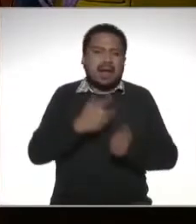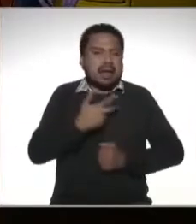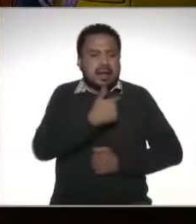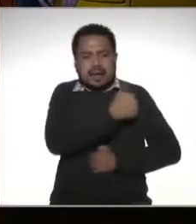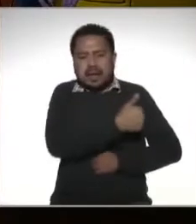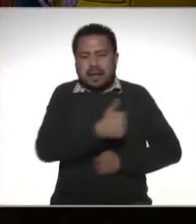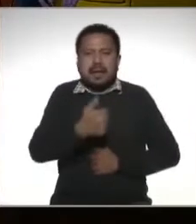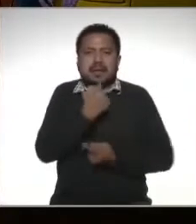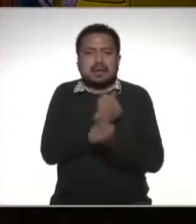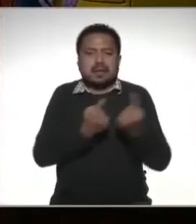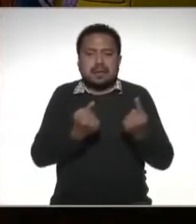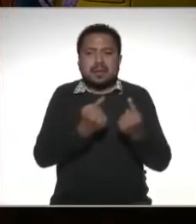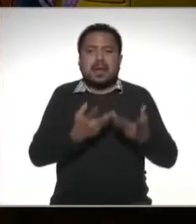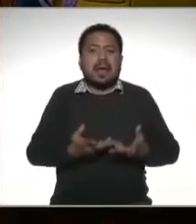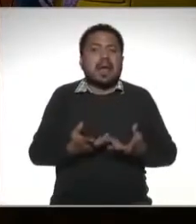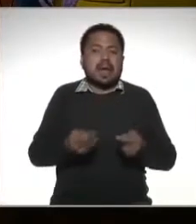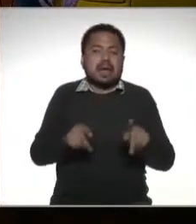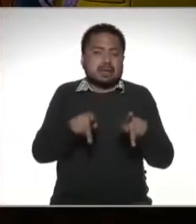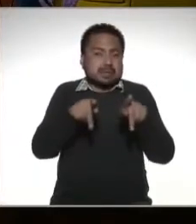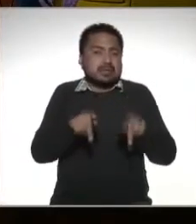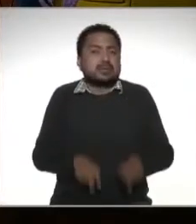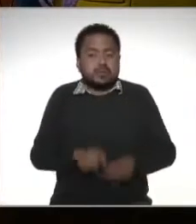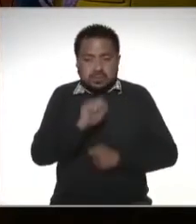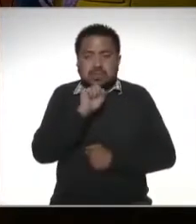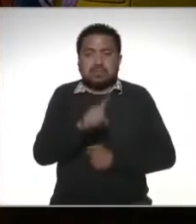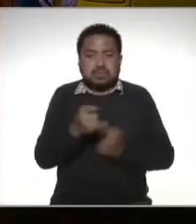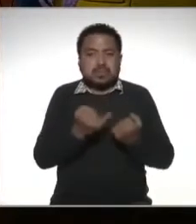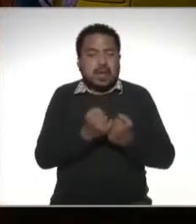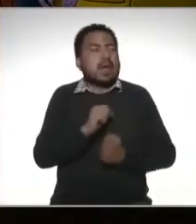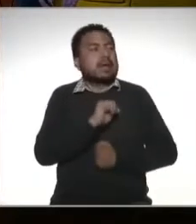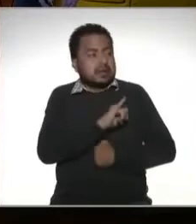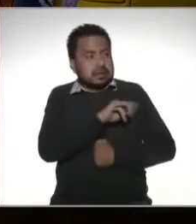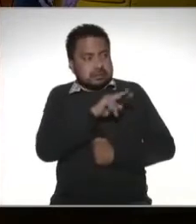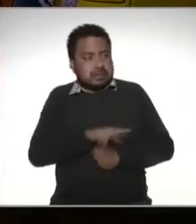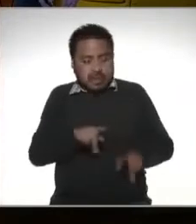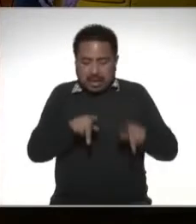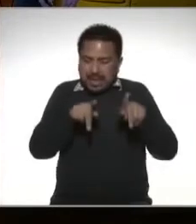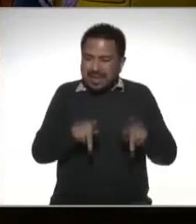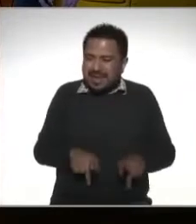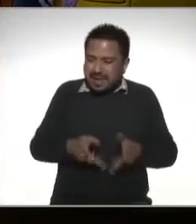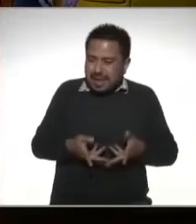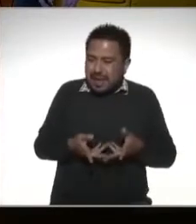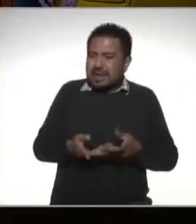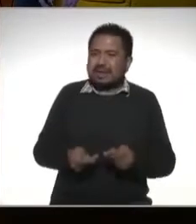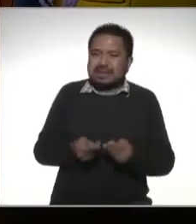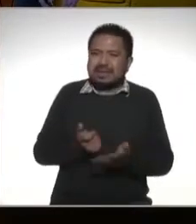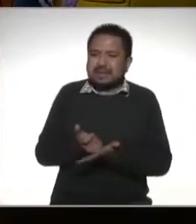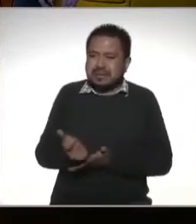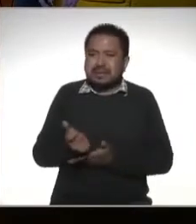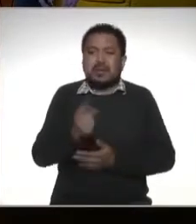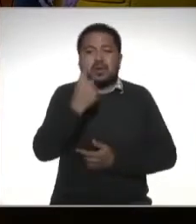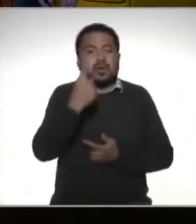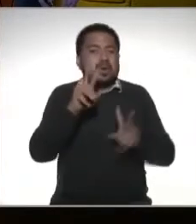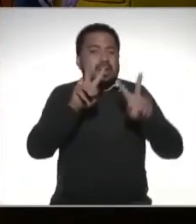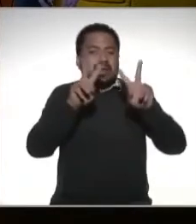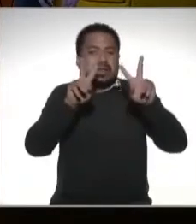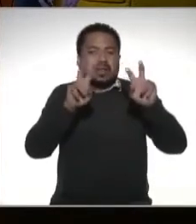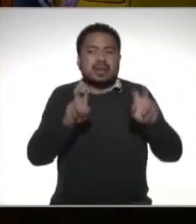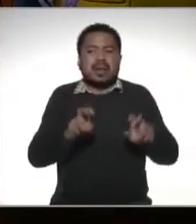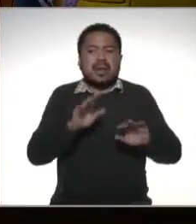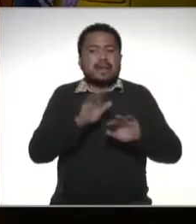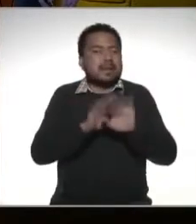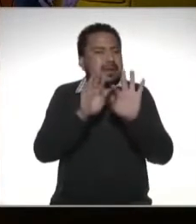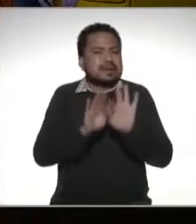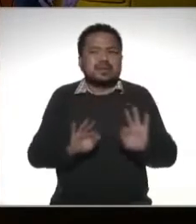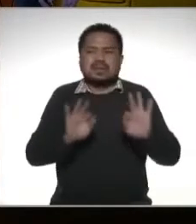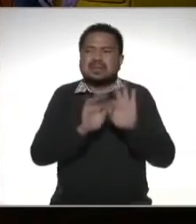claro y gastos de funeral ¿mandé? gastos de funeral gastos de funeral que también mencionamos hace rato y uno de los temas o los importantes en